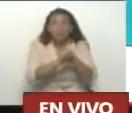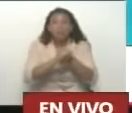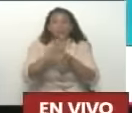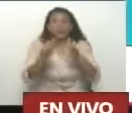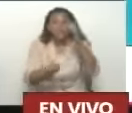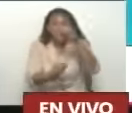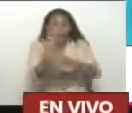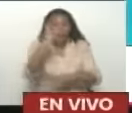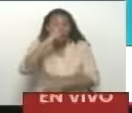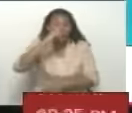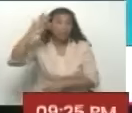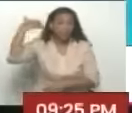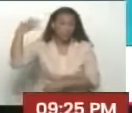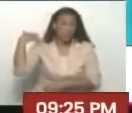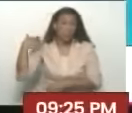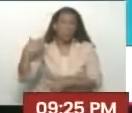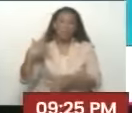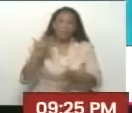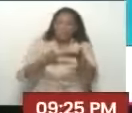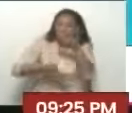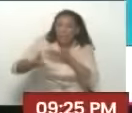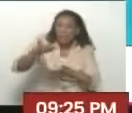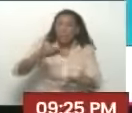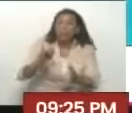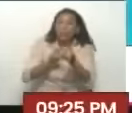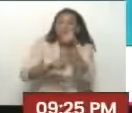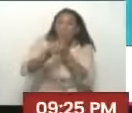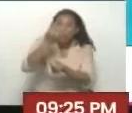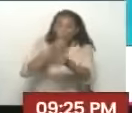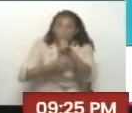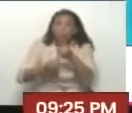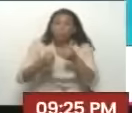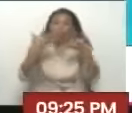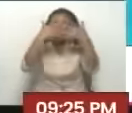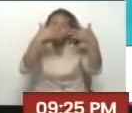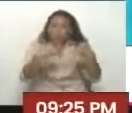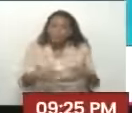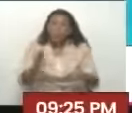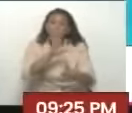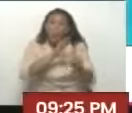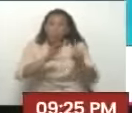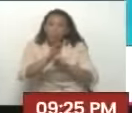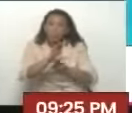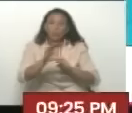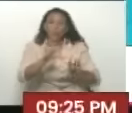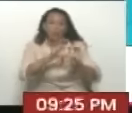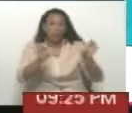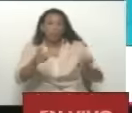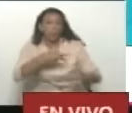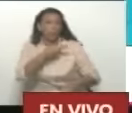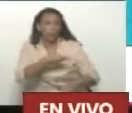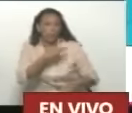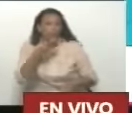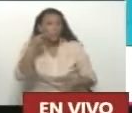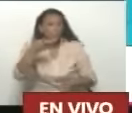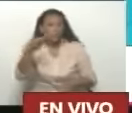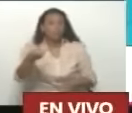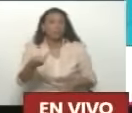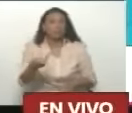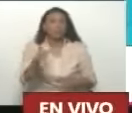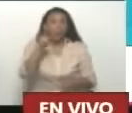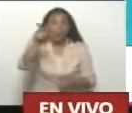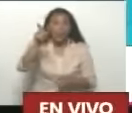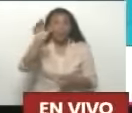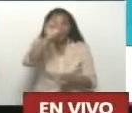creó en el intercambio comercial, económico, cultural, político con este